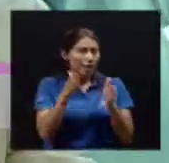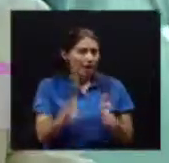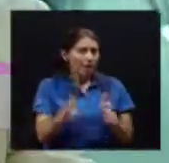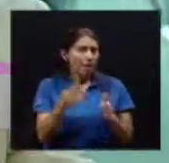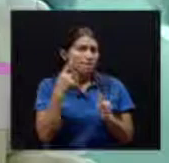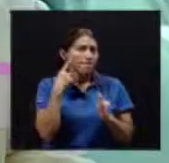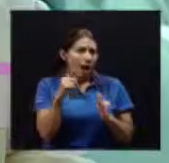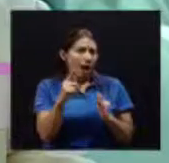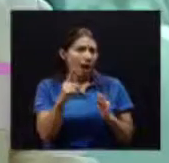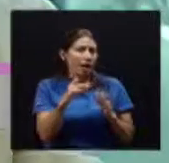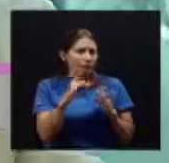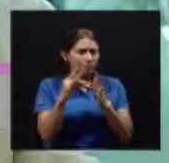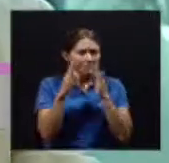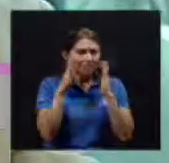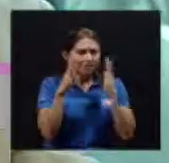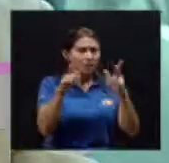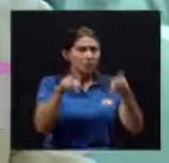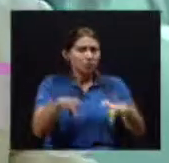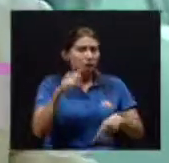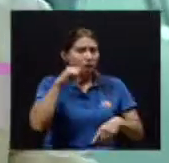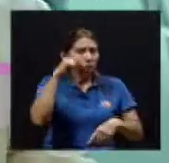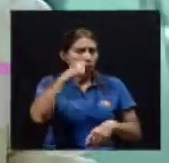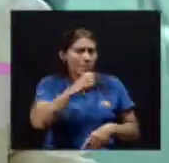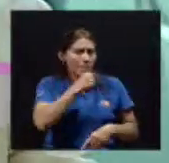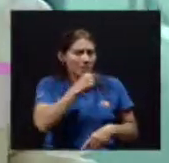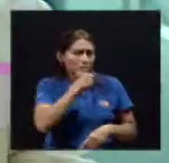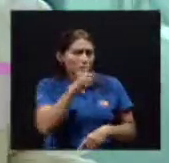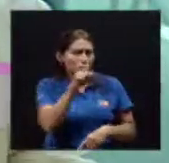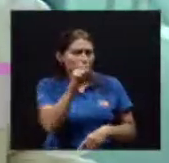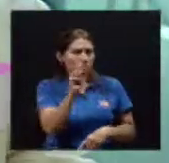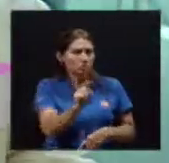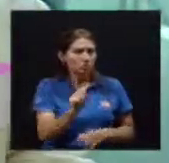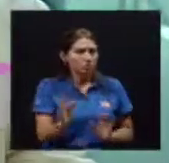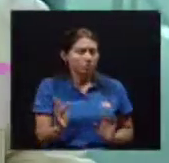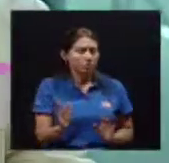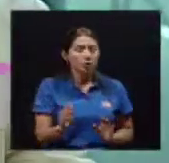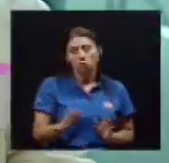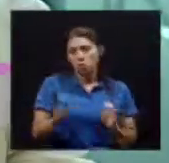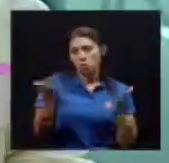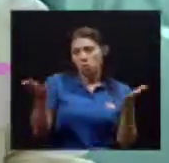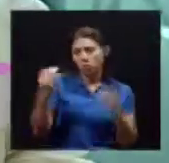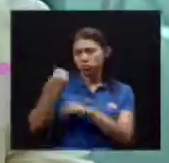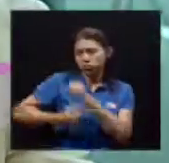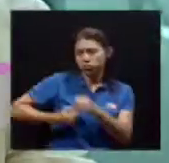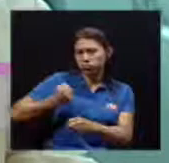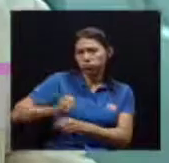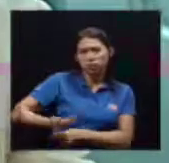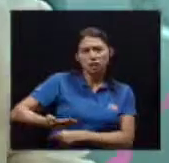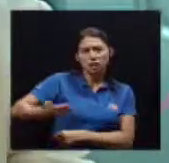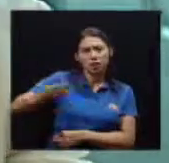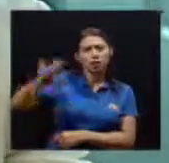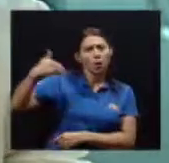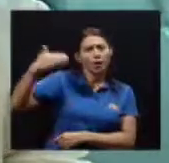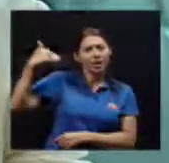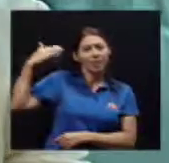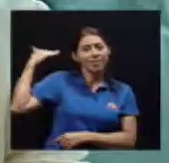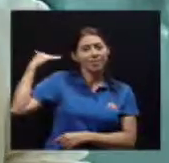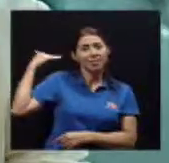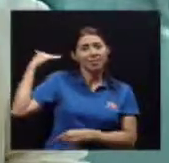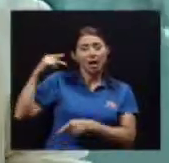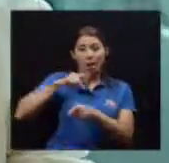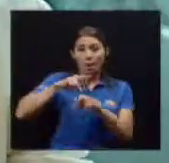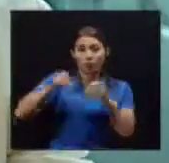Los profesionales Odontólogos Encargados Del adulto mayor Son los prostodoncistas Prostodoncia